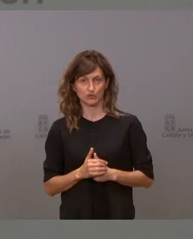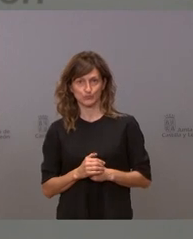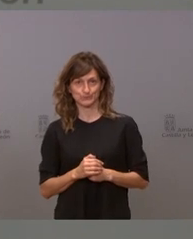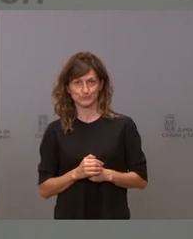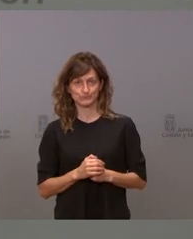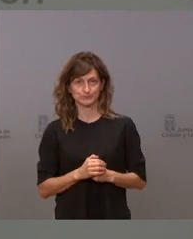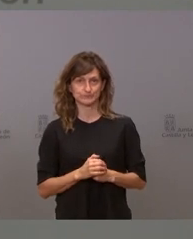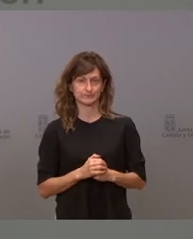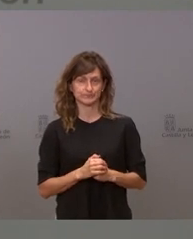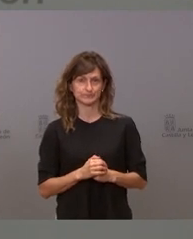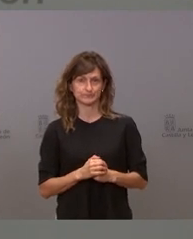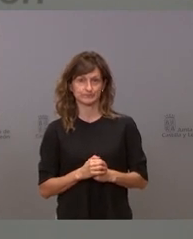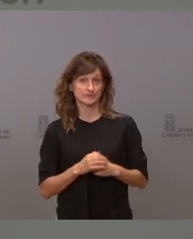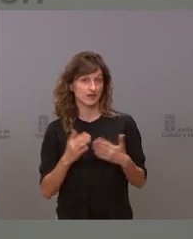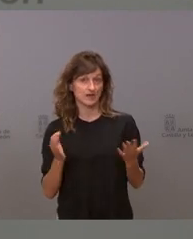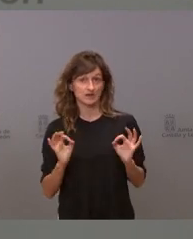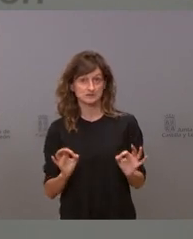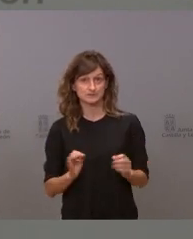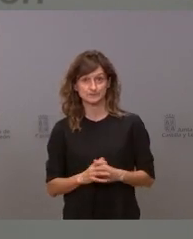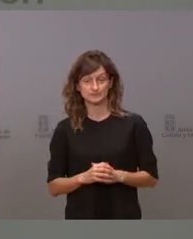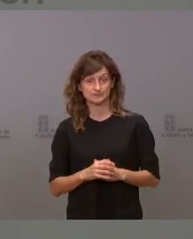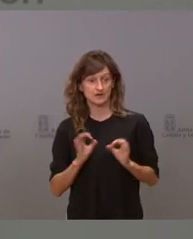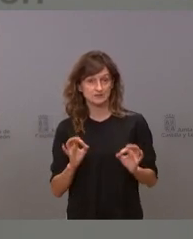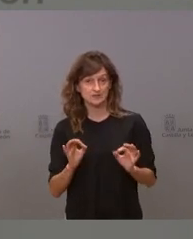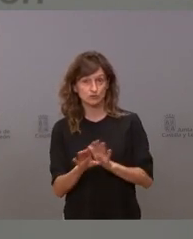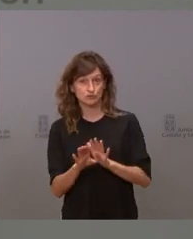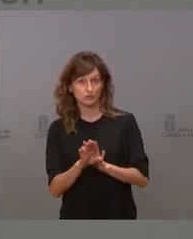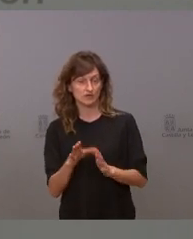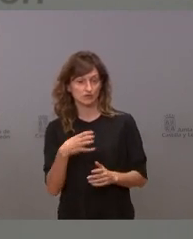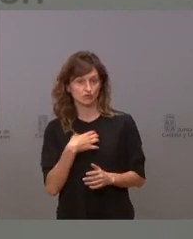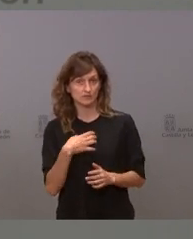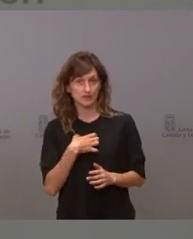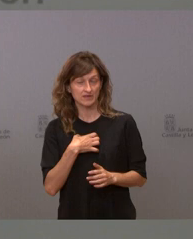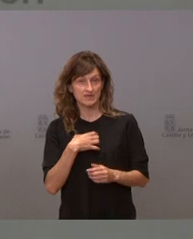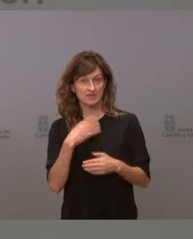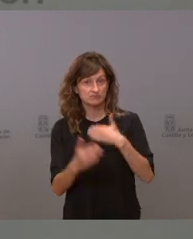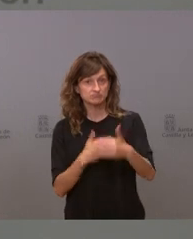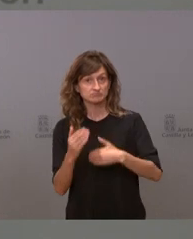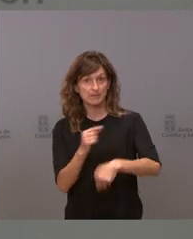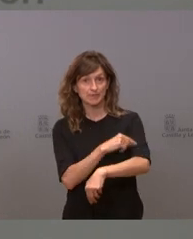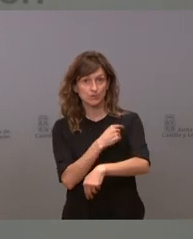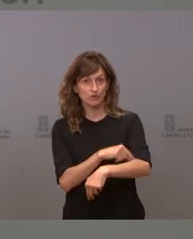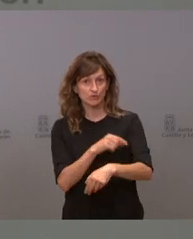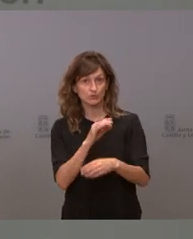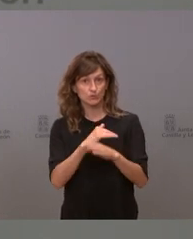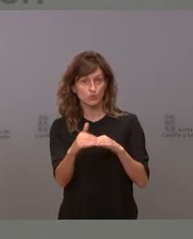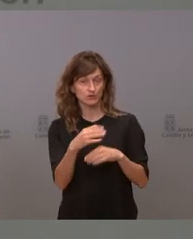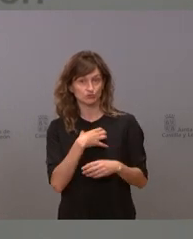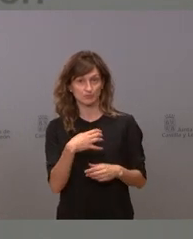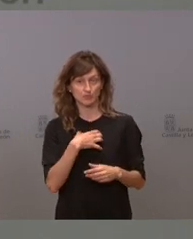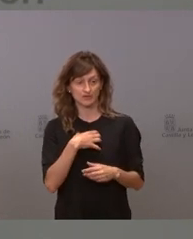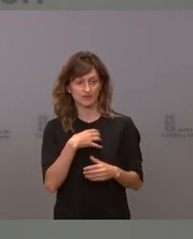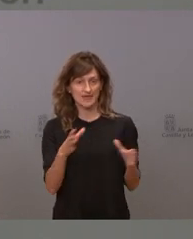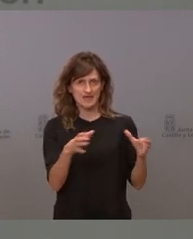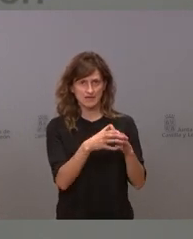reducción a un tercio y así no podemos seguir ni mantener el ritmo de vacunación nuestros equipos han demostrado